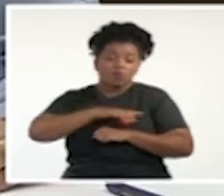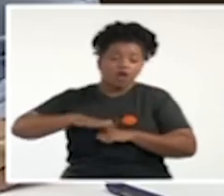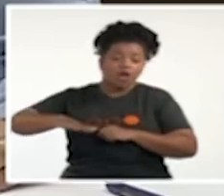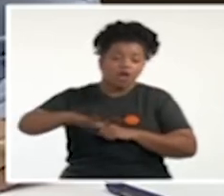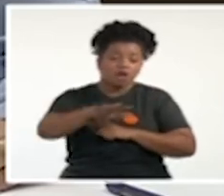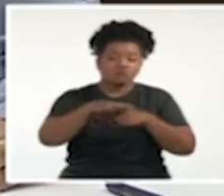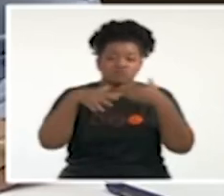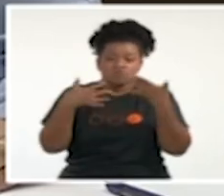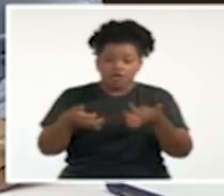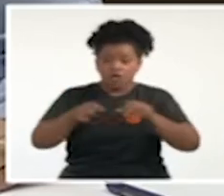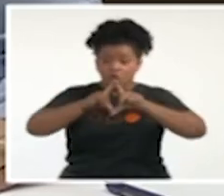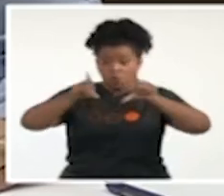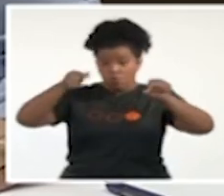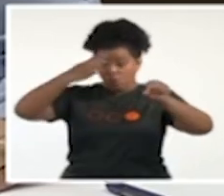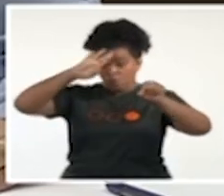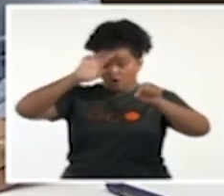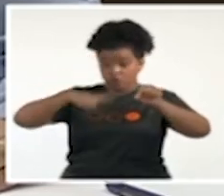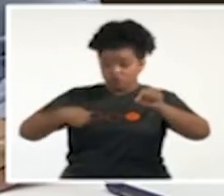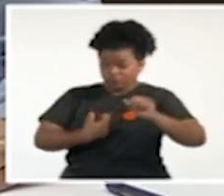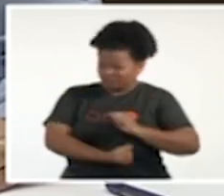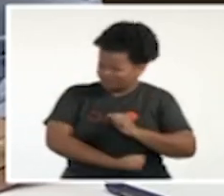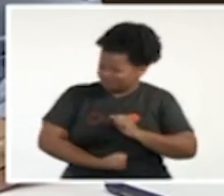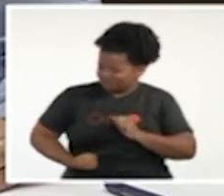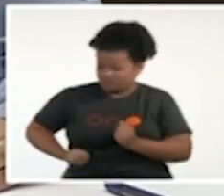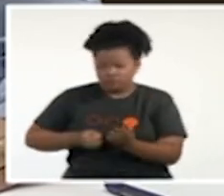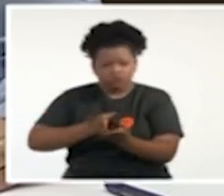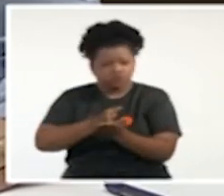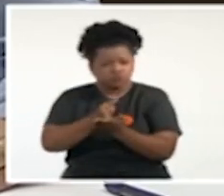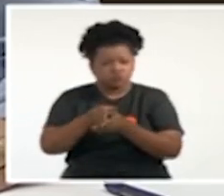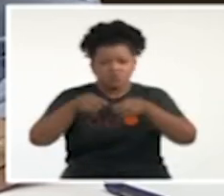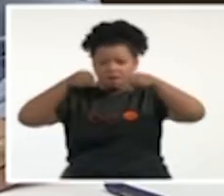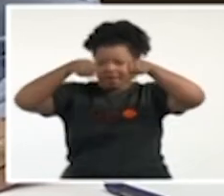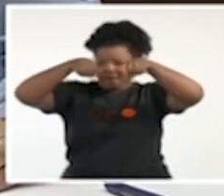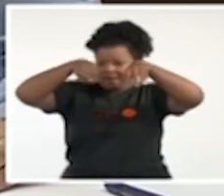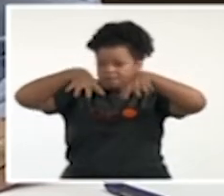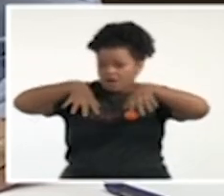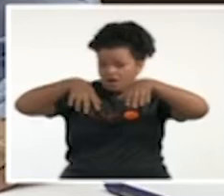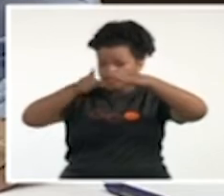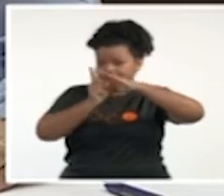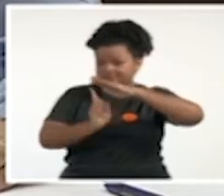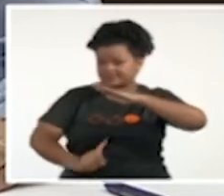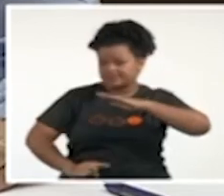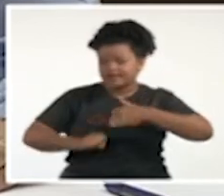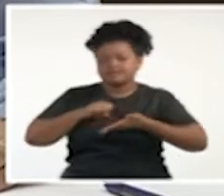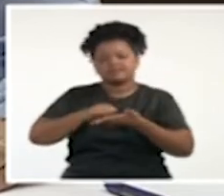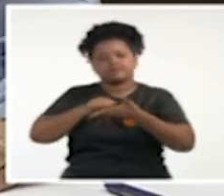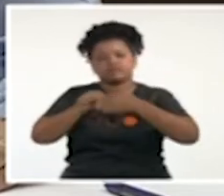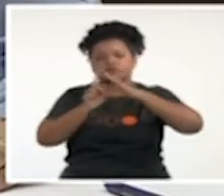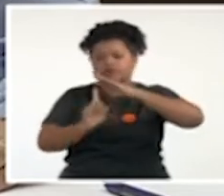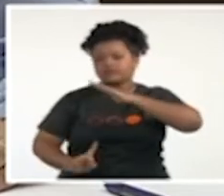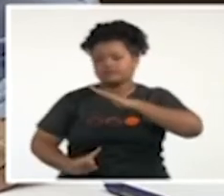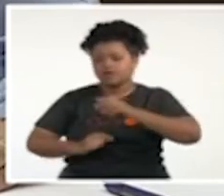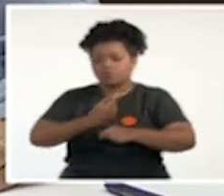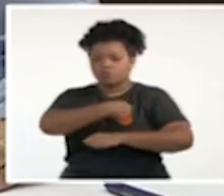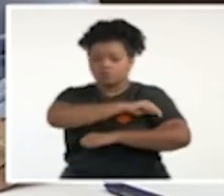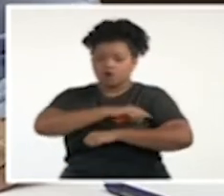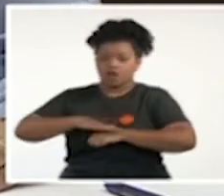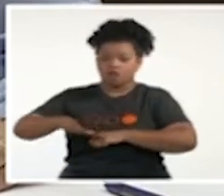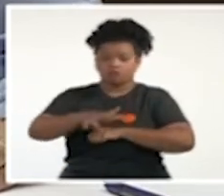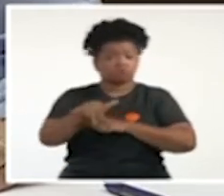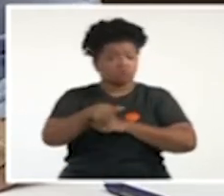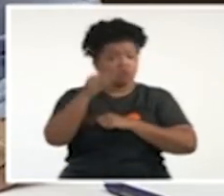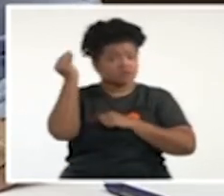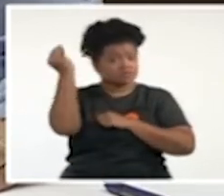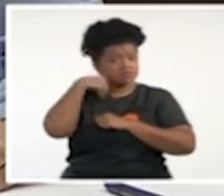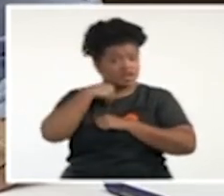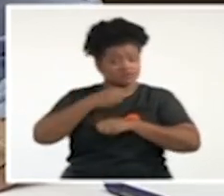El país hace un enorme esfuerzo por mantener la generación de electricidad y el servicio a nuestro pueblo. Esto en medio de una